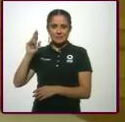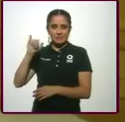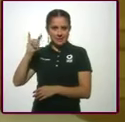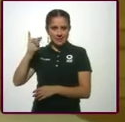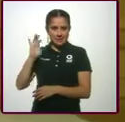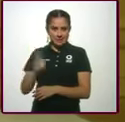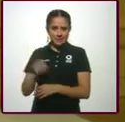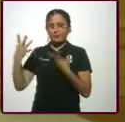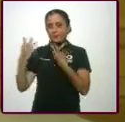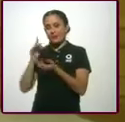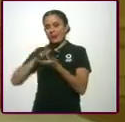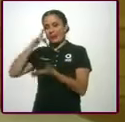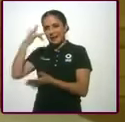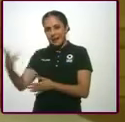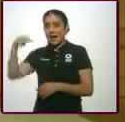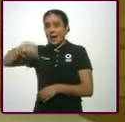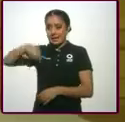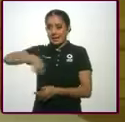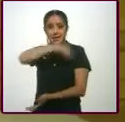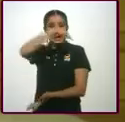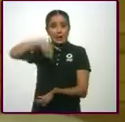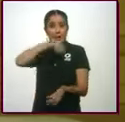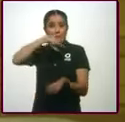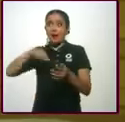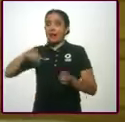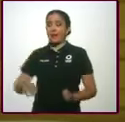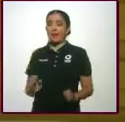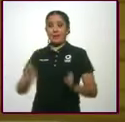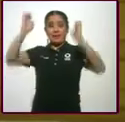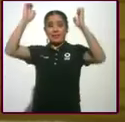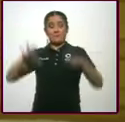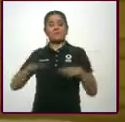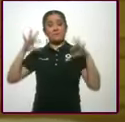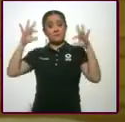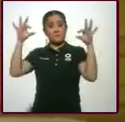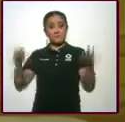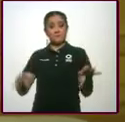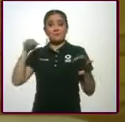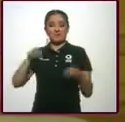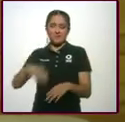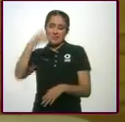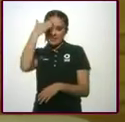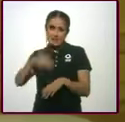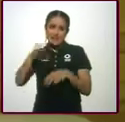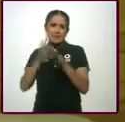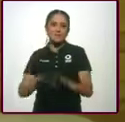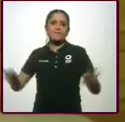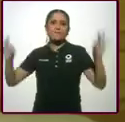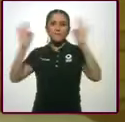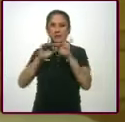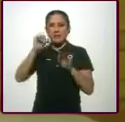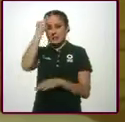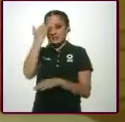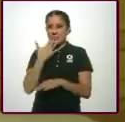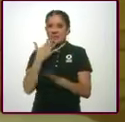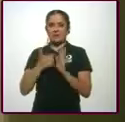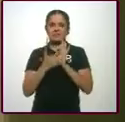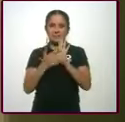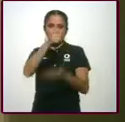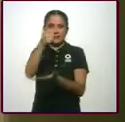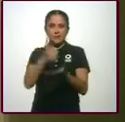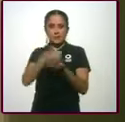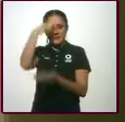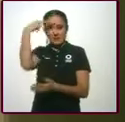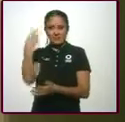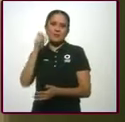nos reciba en estos históricos, en este histórico edificio, emblemático, imagen incluso de la Ciudad de México. Ernesto, gracias.